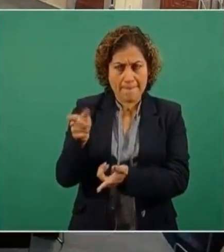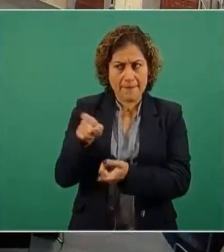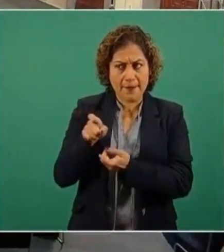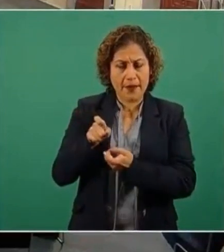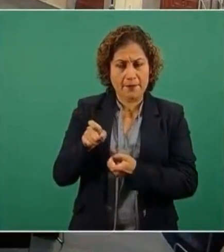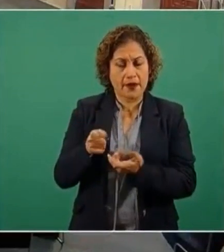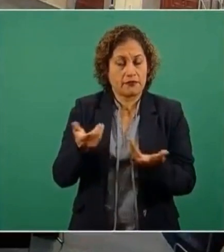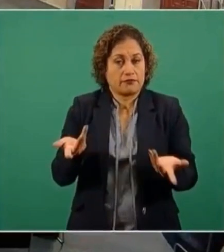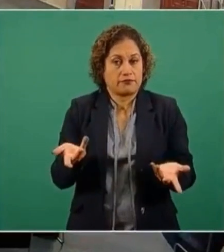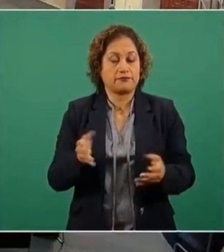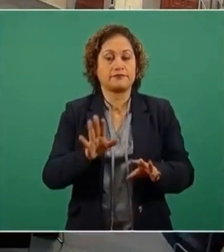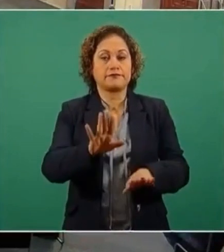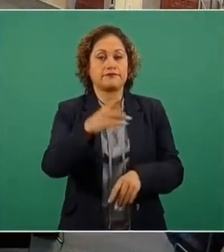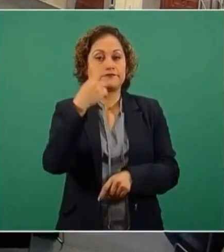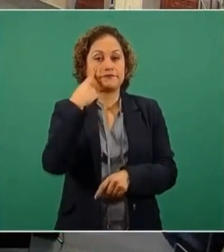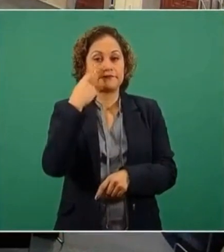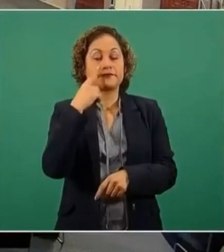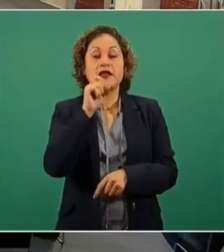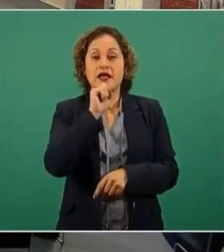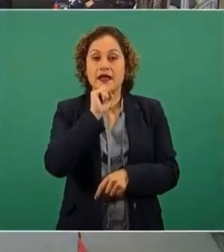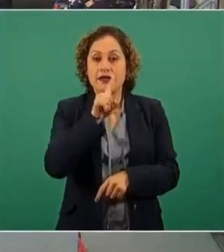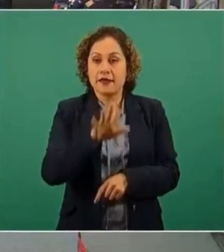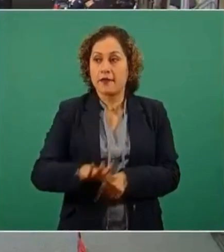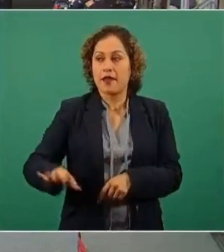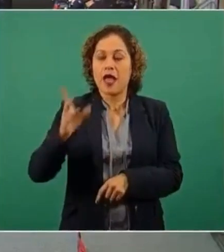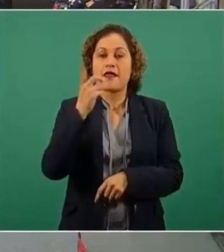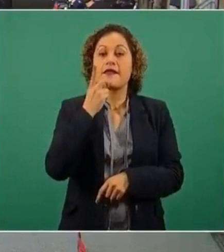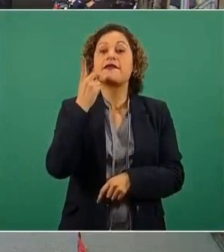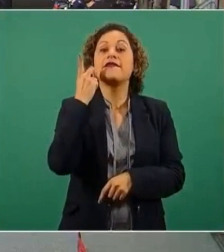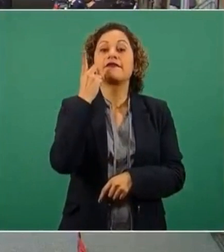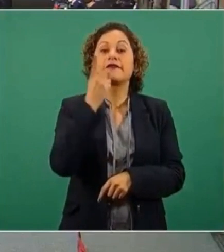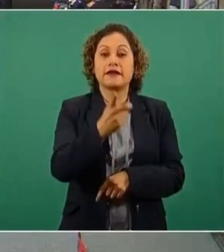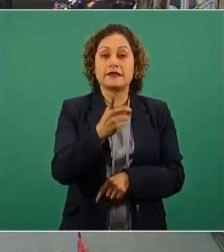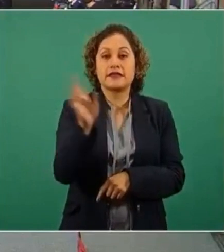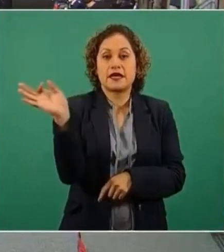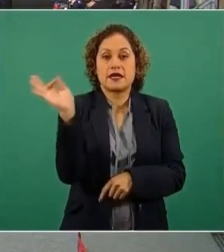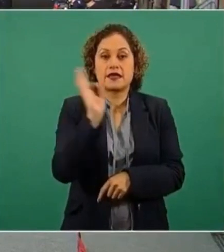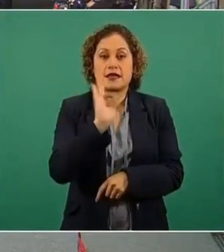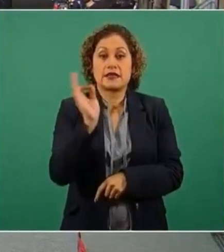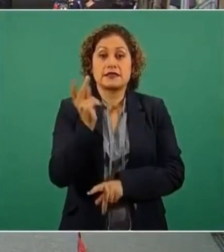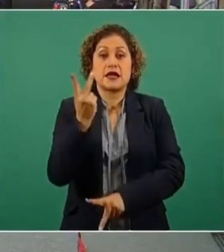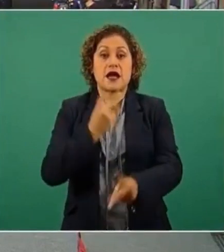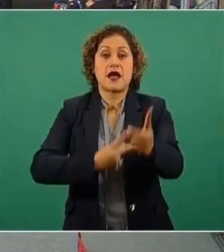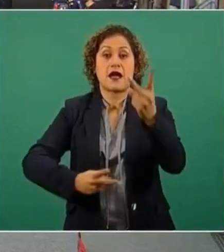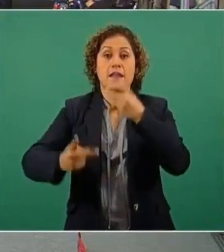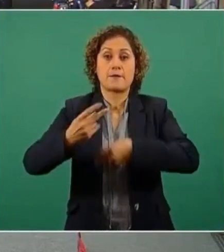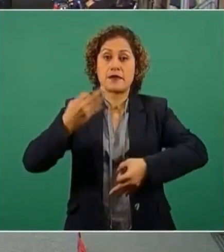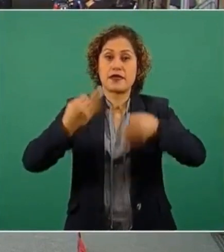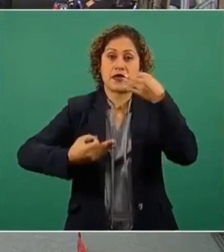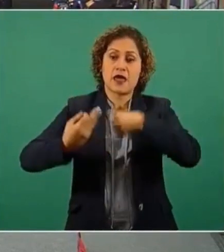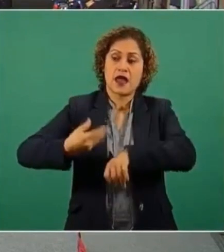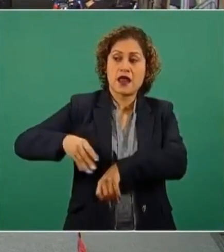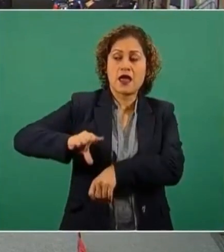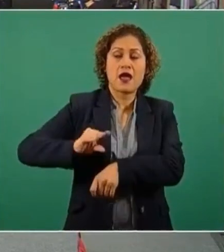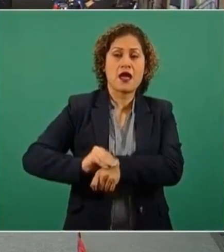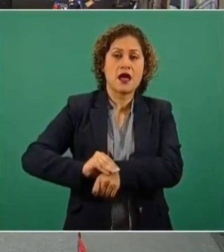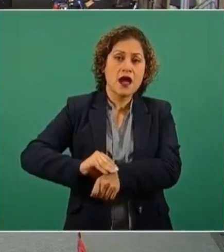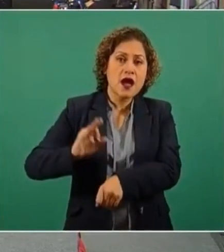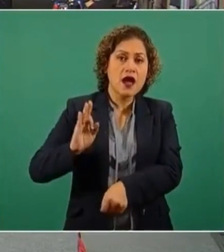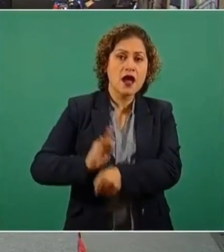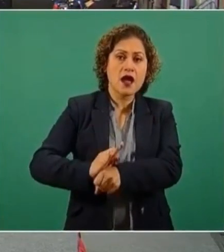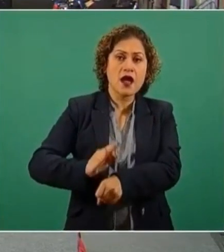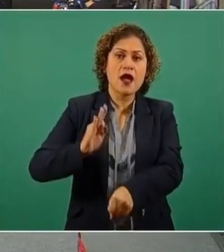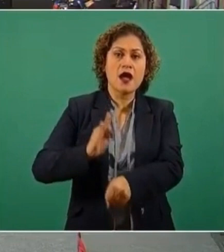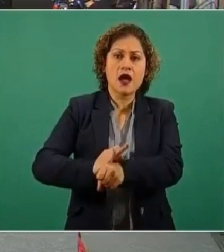prevén una cascada de amparos que irán a tribunales internacionales y que… Pues lo